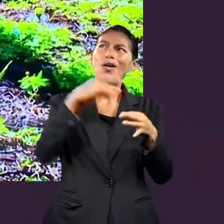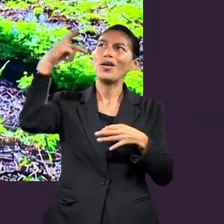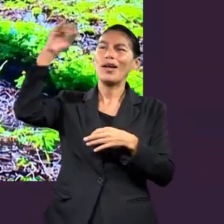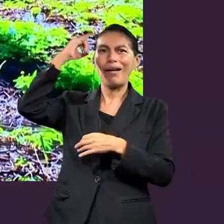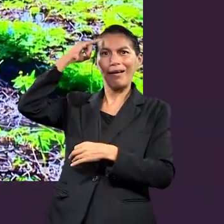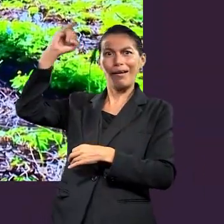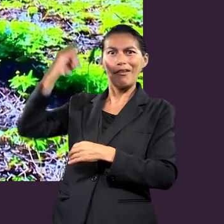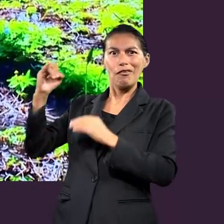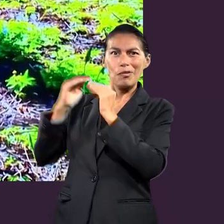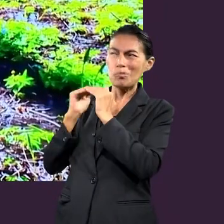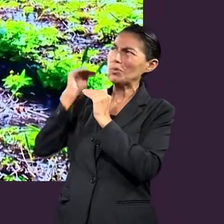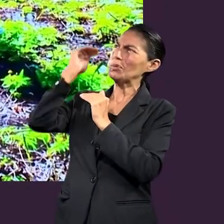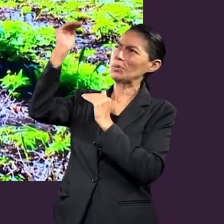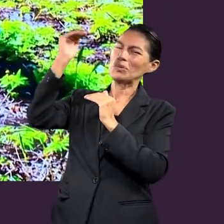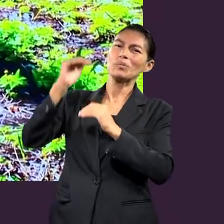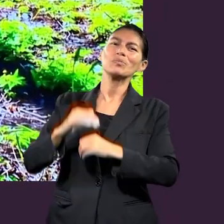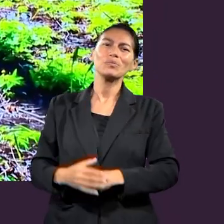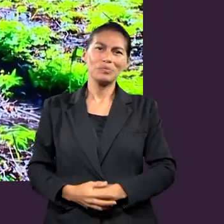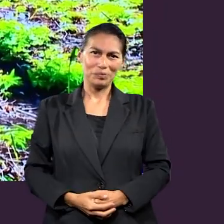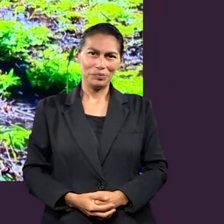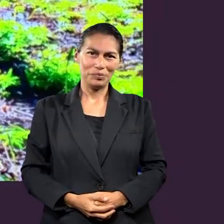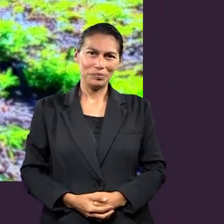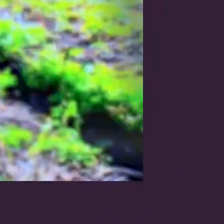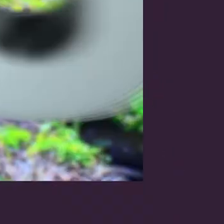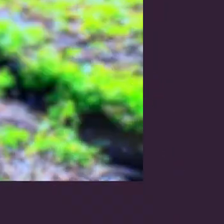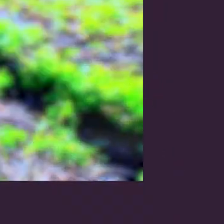siervos y esclavos de Cristo Jesús.